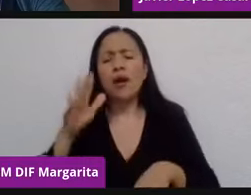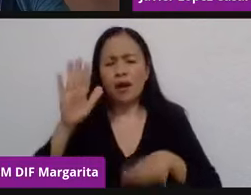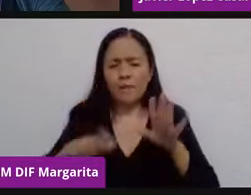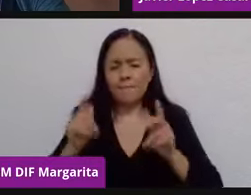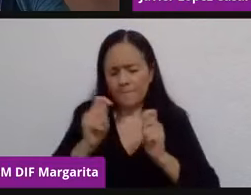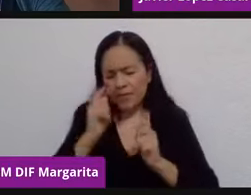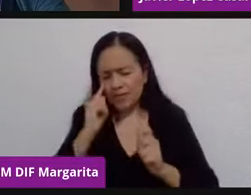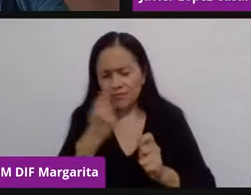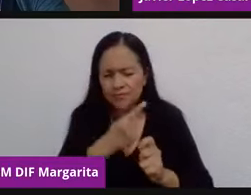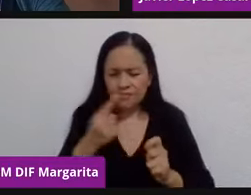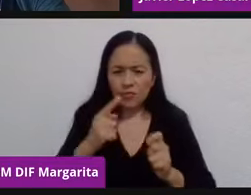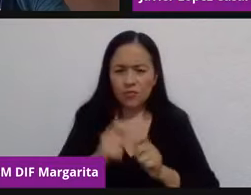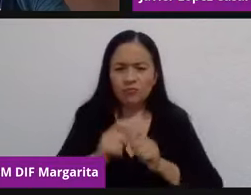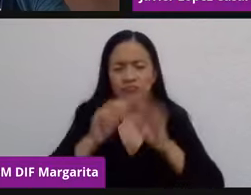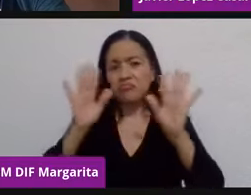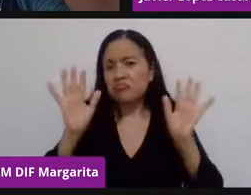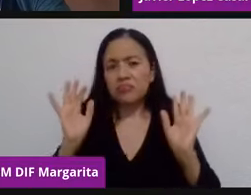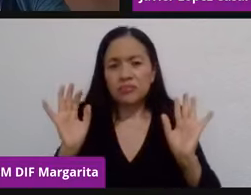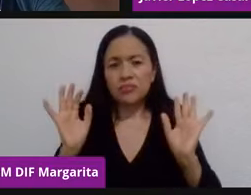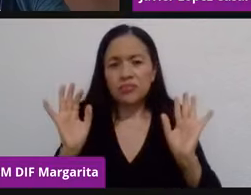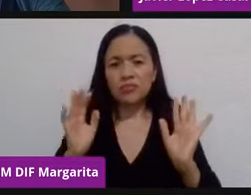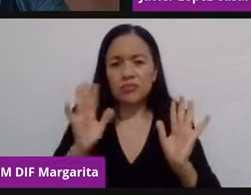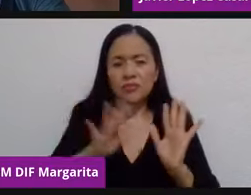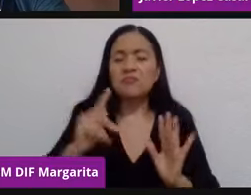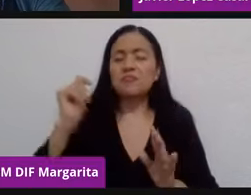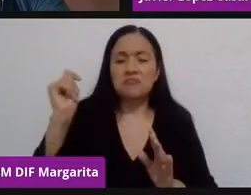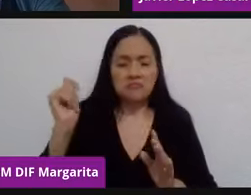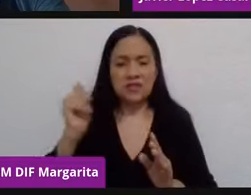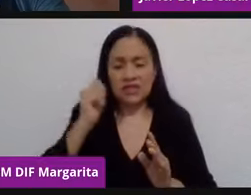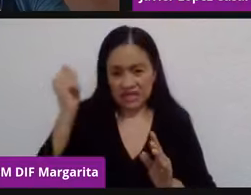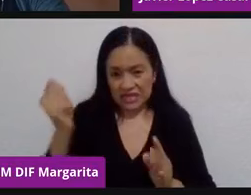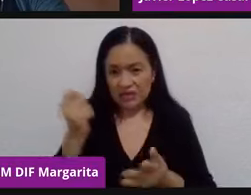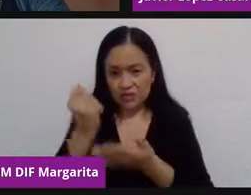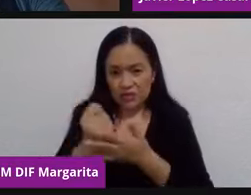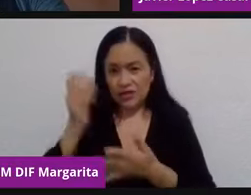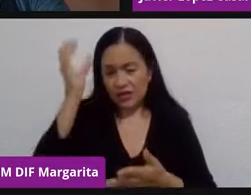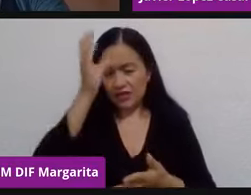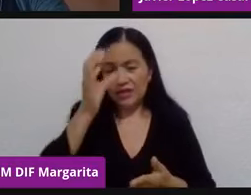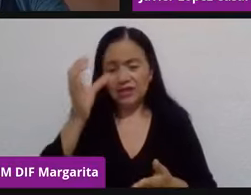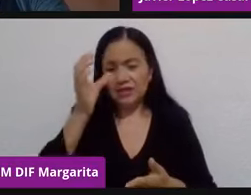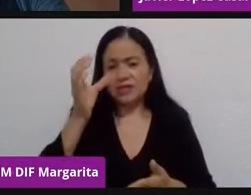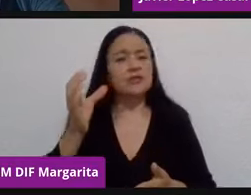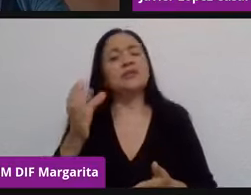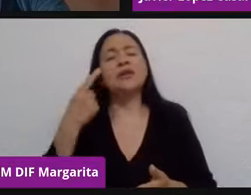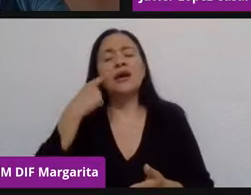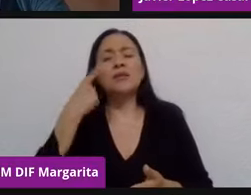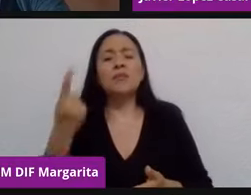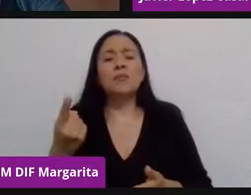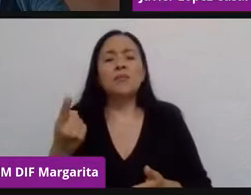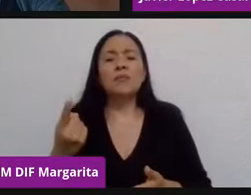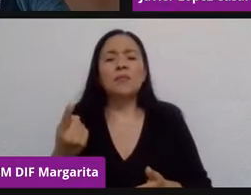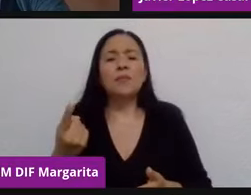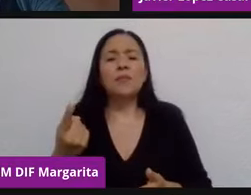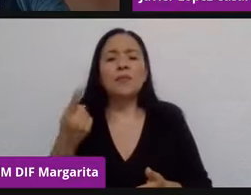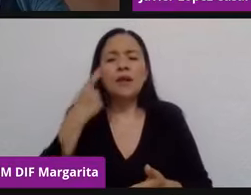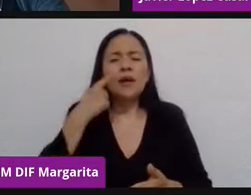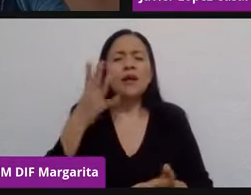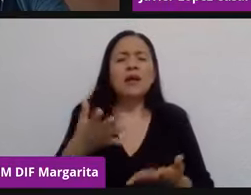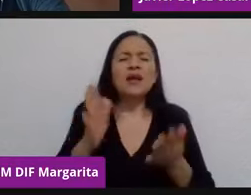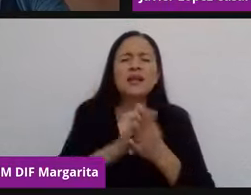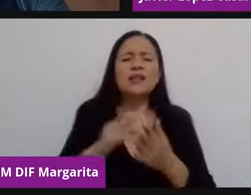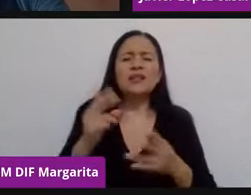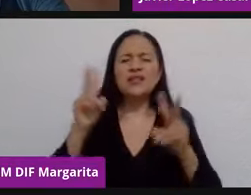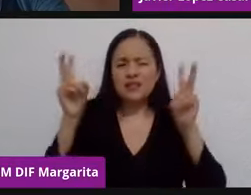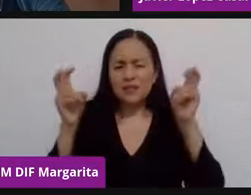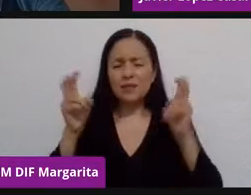decir, no hay gasto en ciencia, tecnología e innovación. El término que debemos de aprender a utilizar se llama inversión y eso